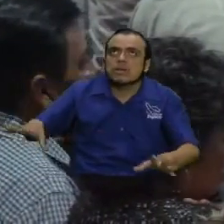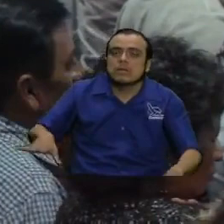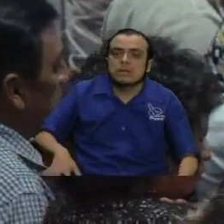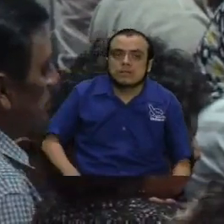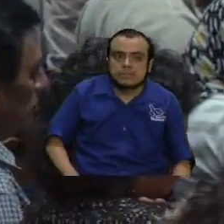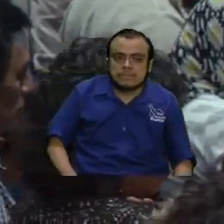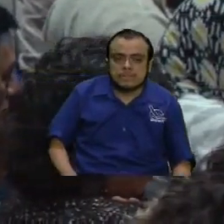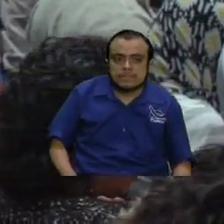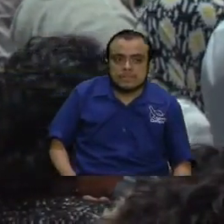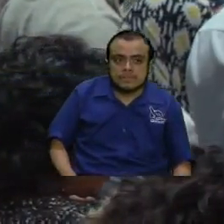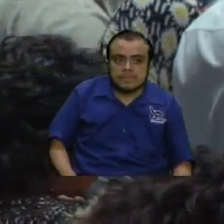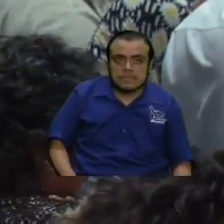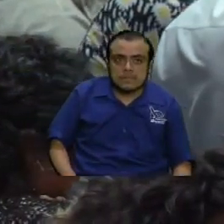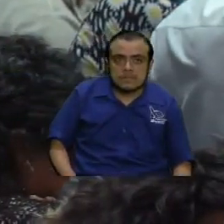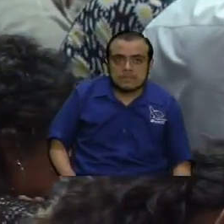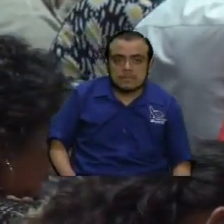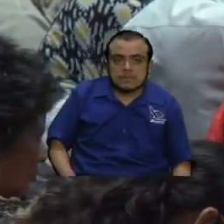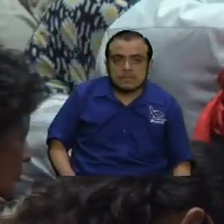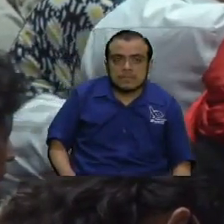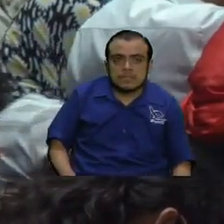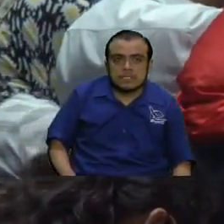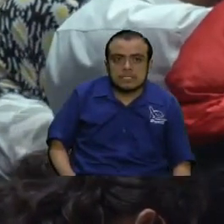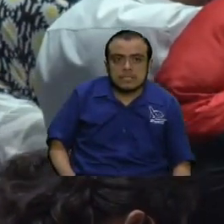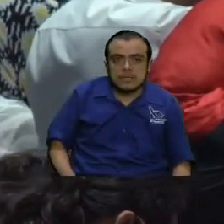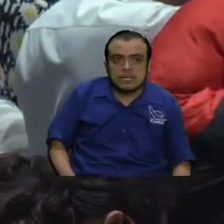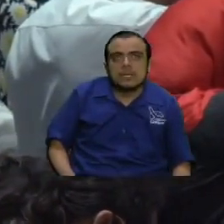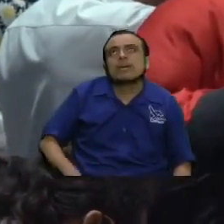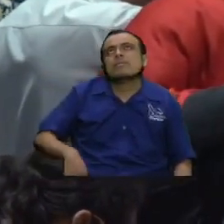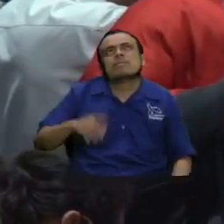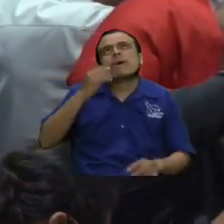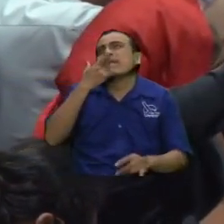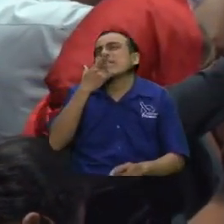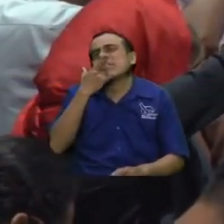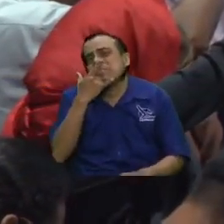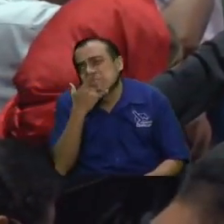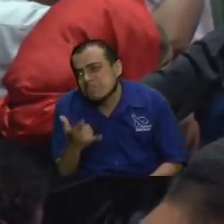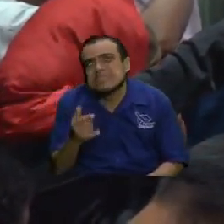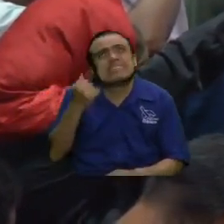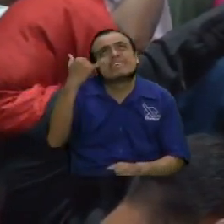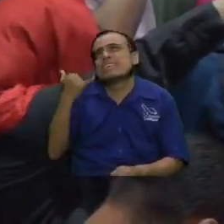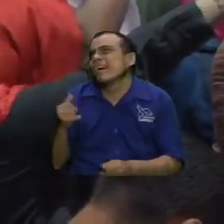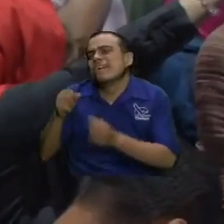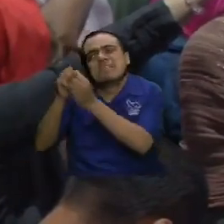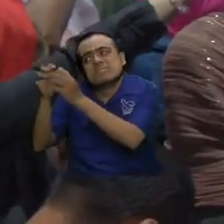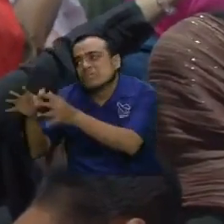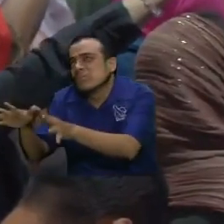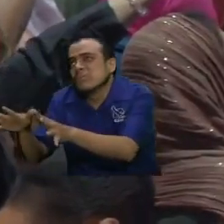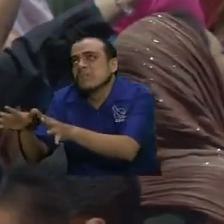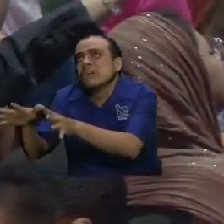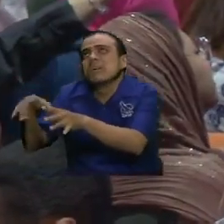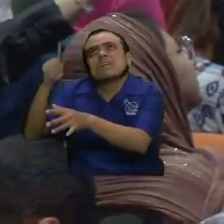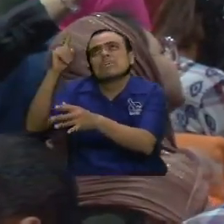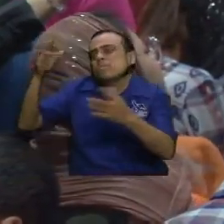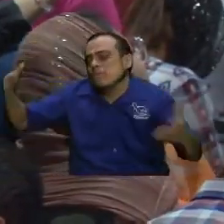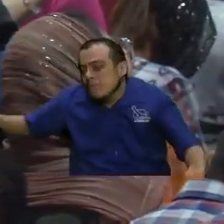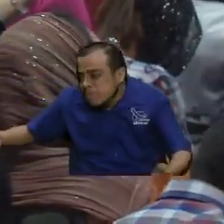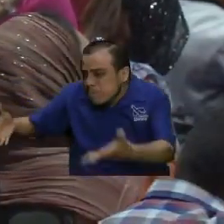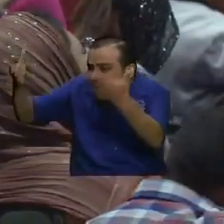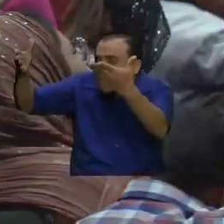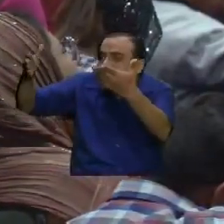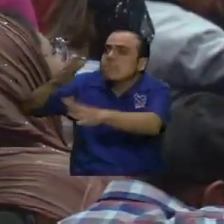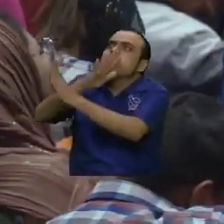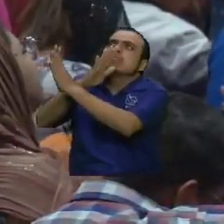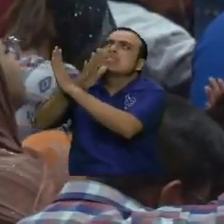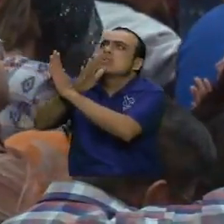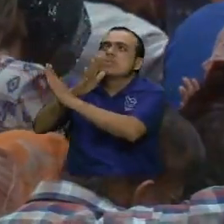de abrir una brecha Señor y si lo hemos hecho perdónanos y permite que tu vallado sea reforzado alrededor de